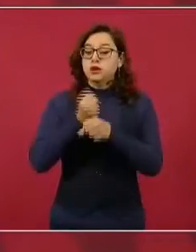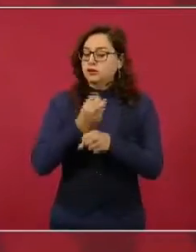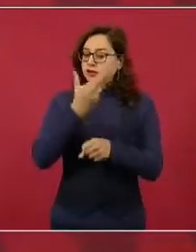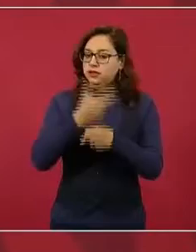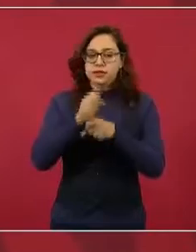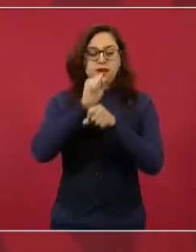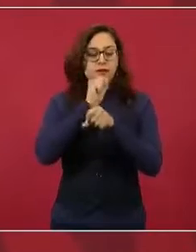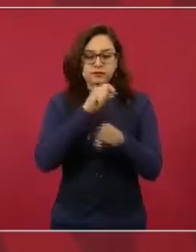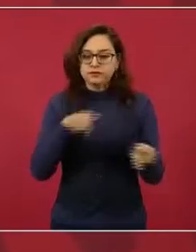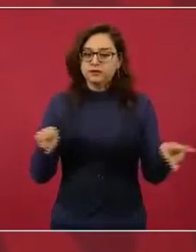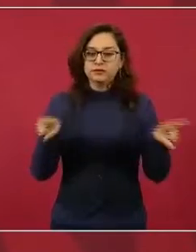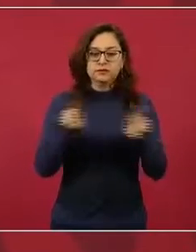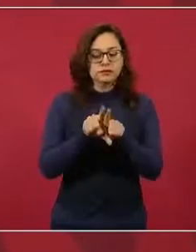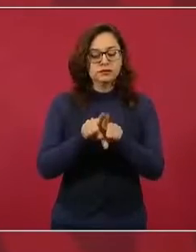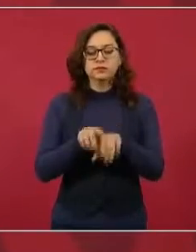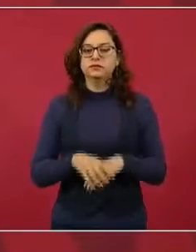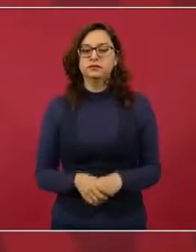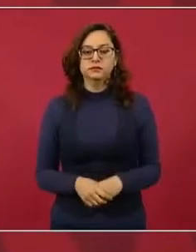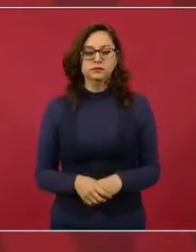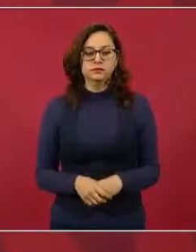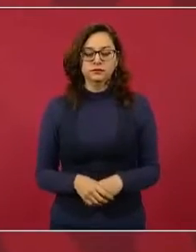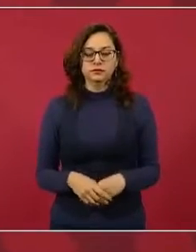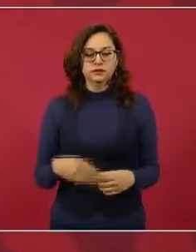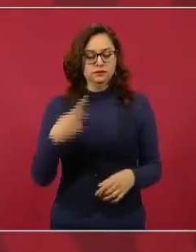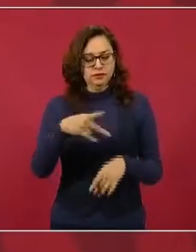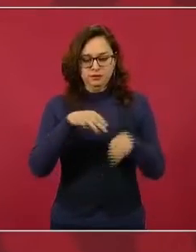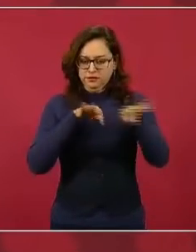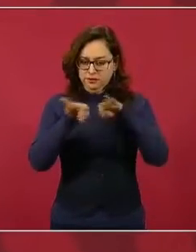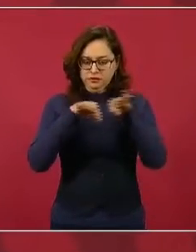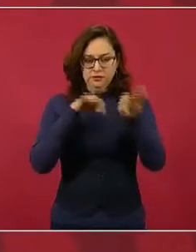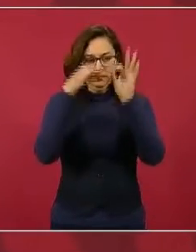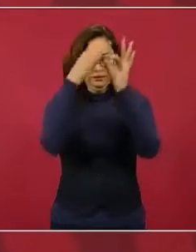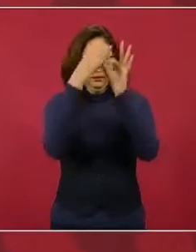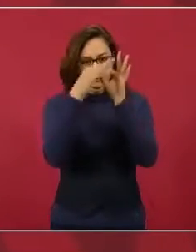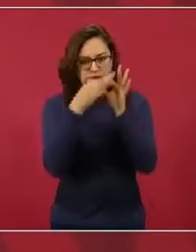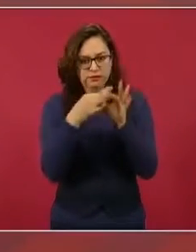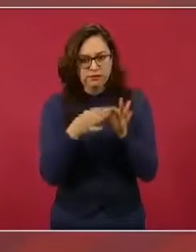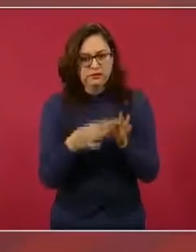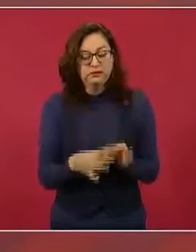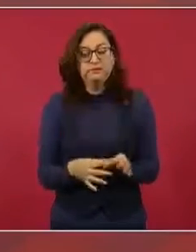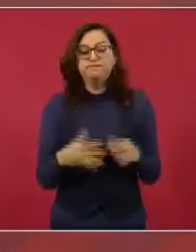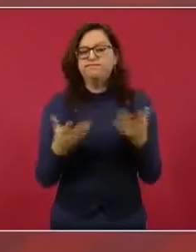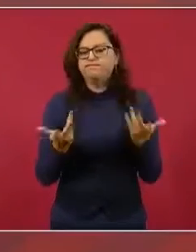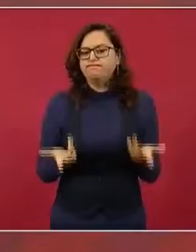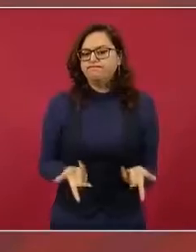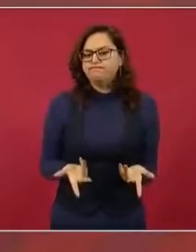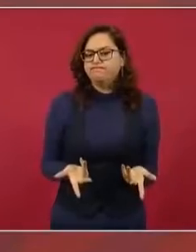de acuerdo a su función. Entonces, no hay